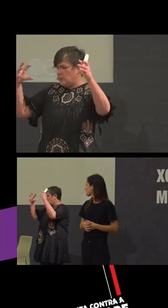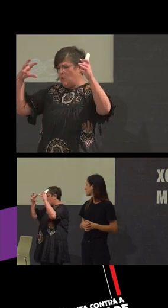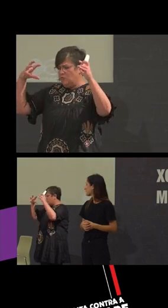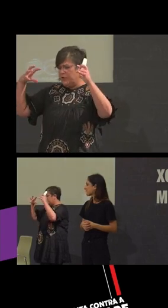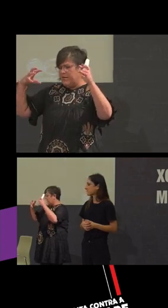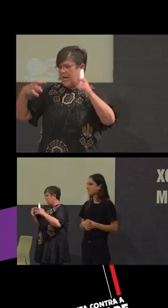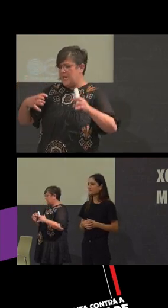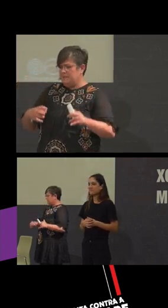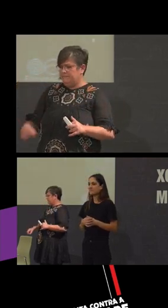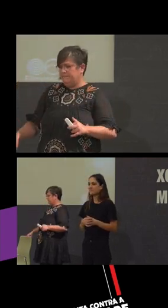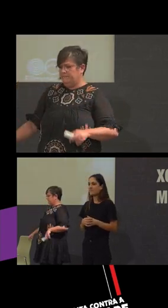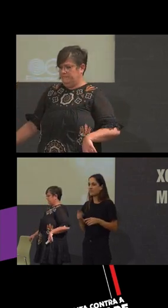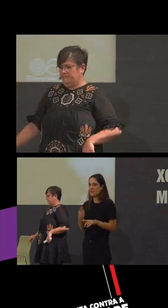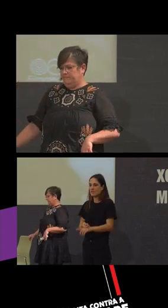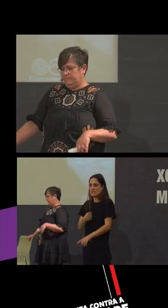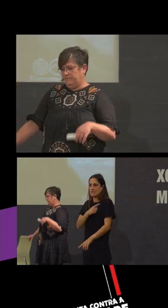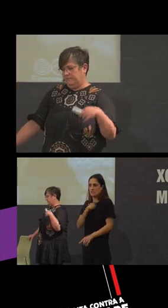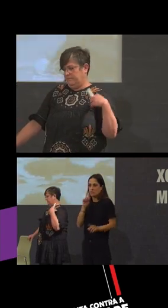Dramatismo musical.